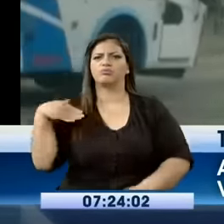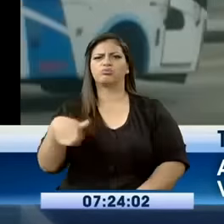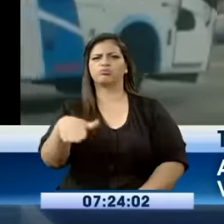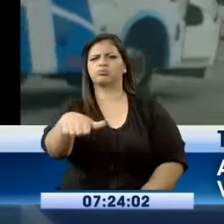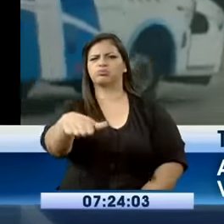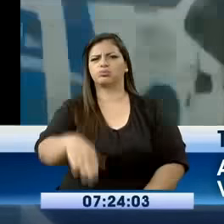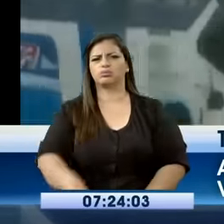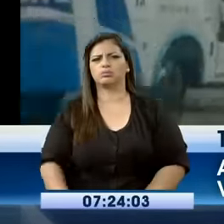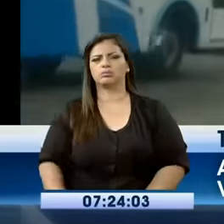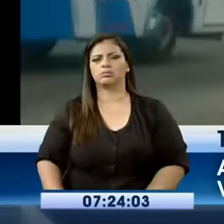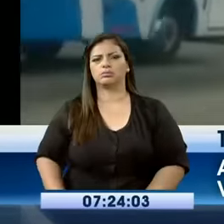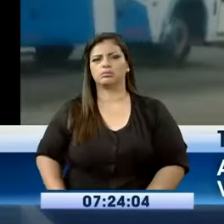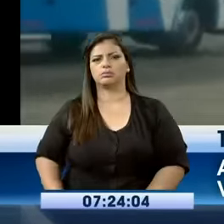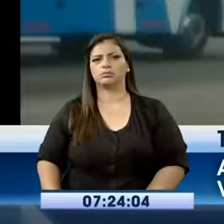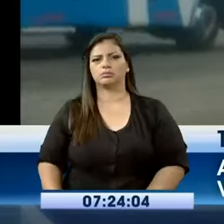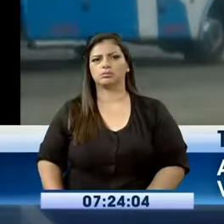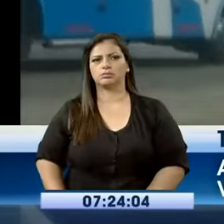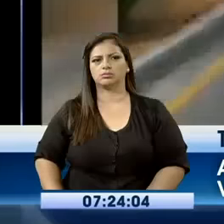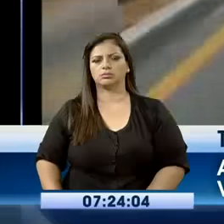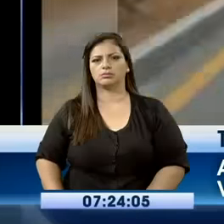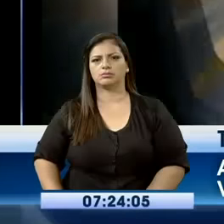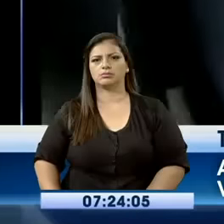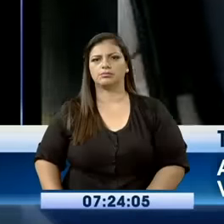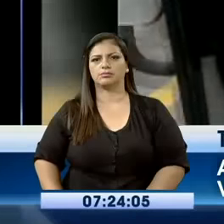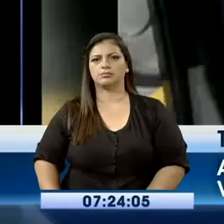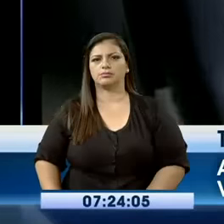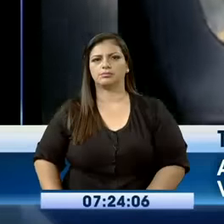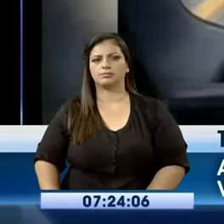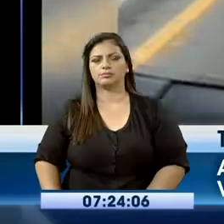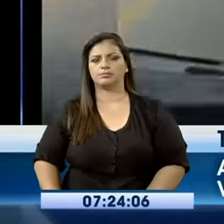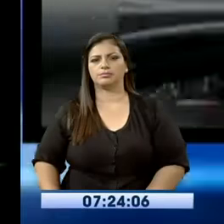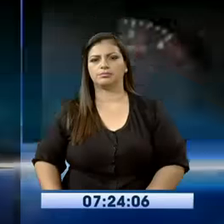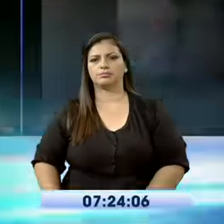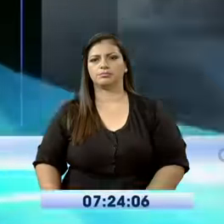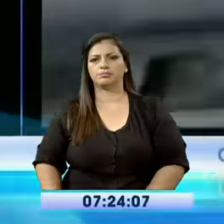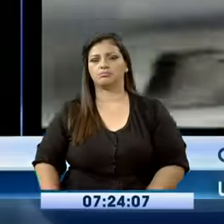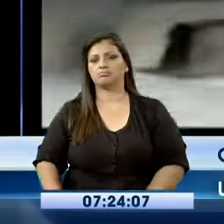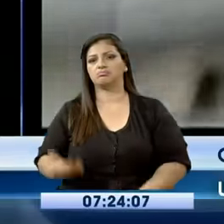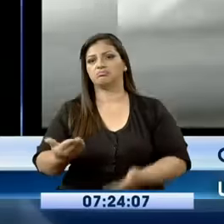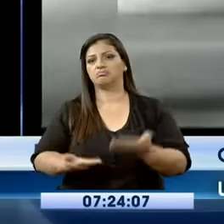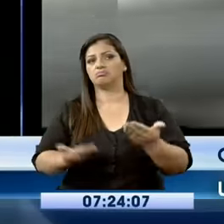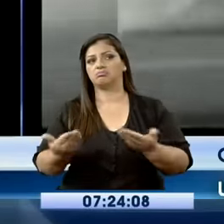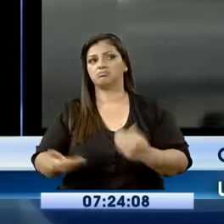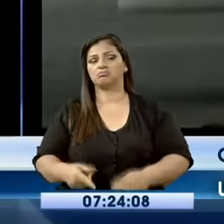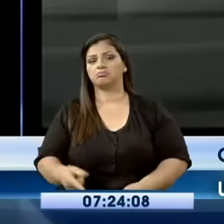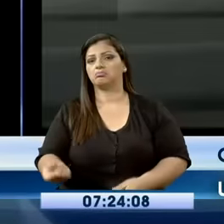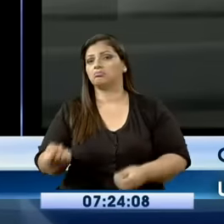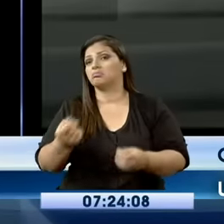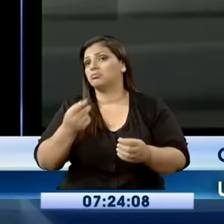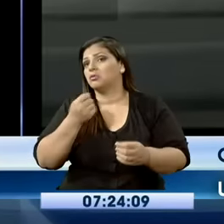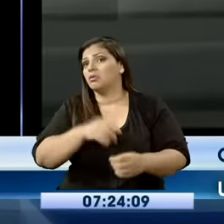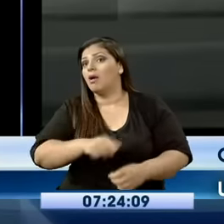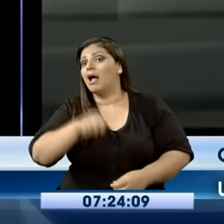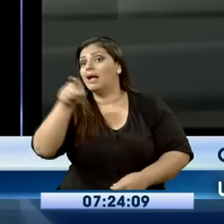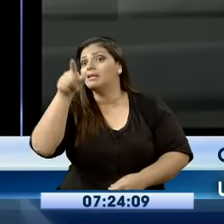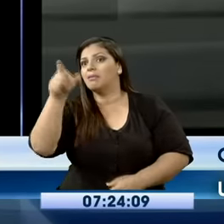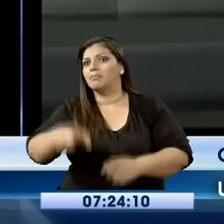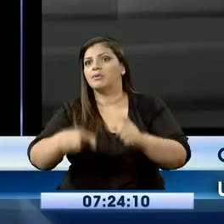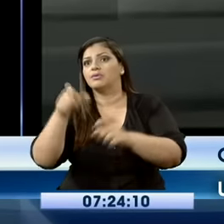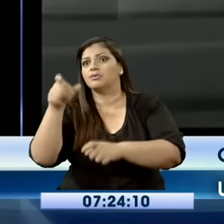esperan que gente que está de regreso, que le dicen que allá hay pasajeros y quieren